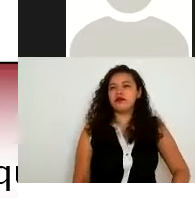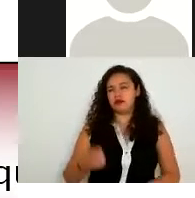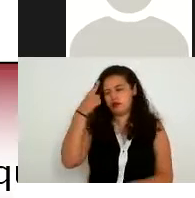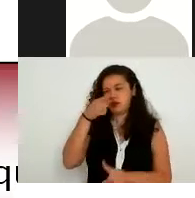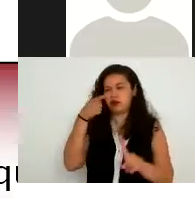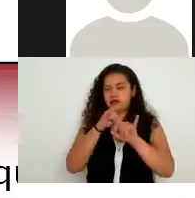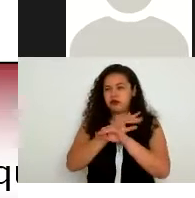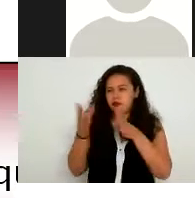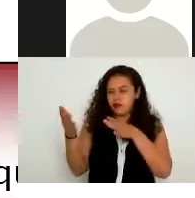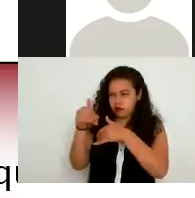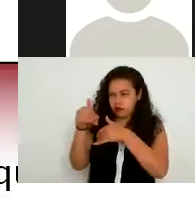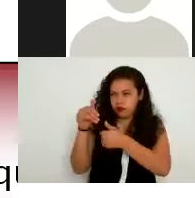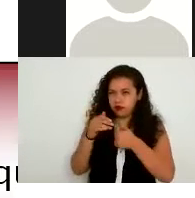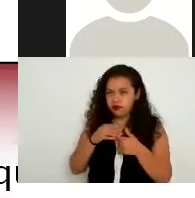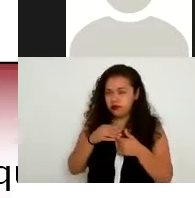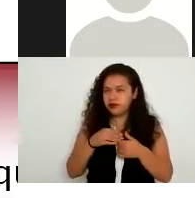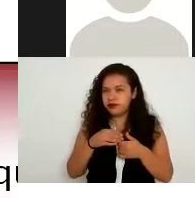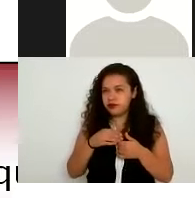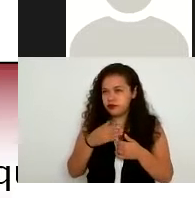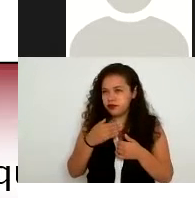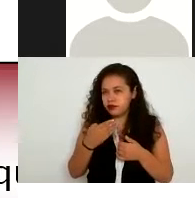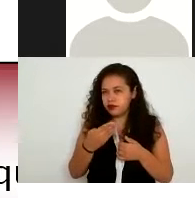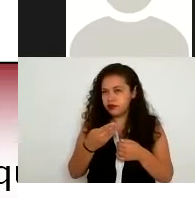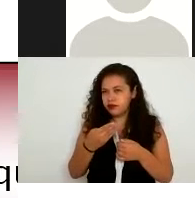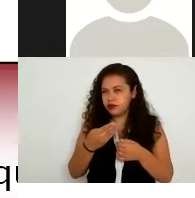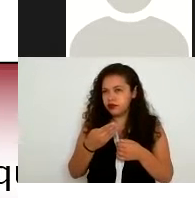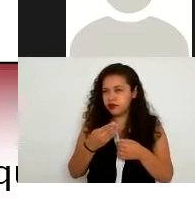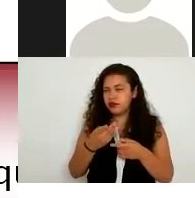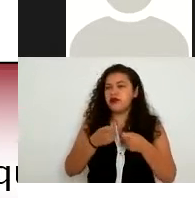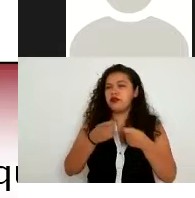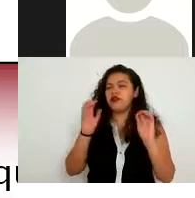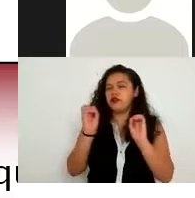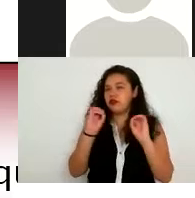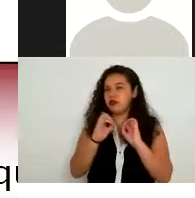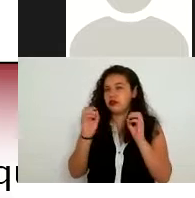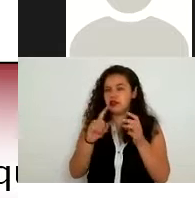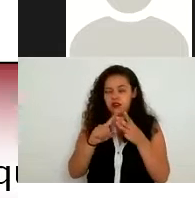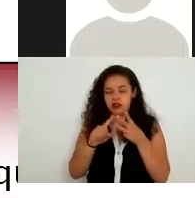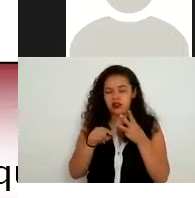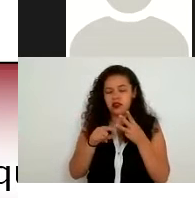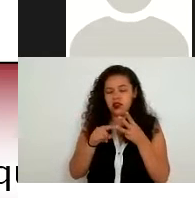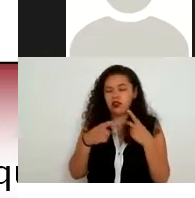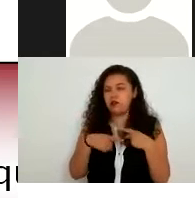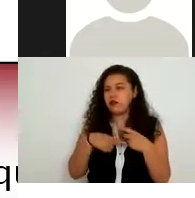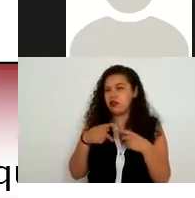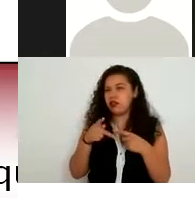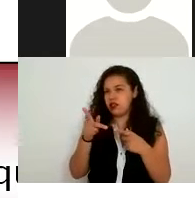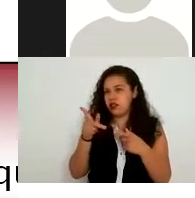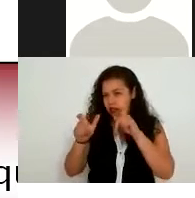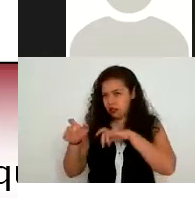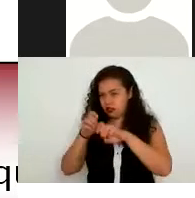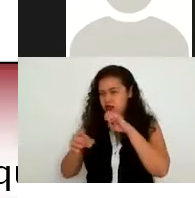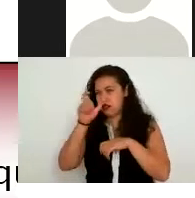sea distinta a la que en realidad se les está dando y un tercero persona física o moral nacional o extranjera